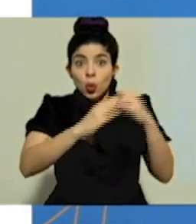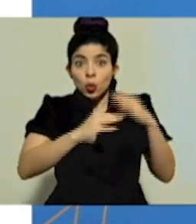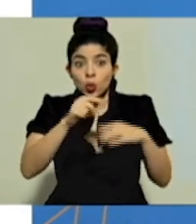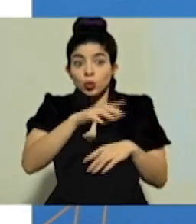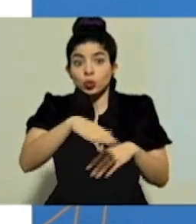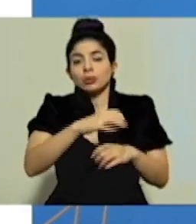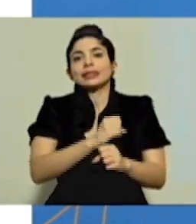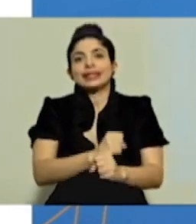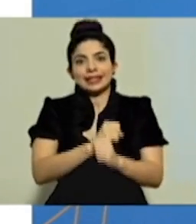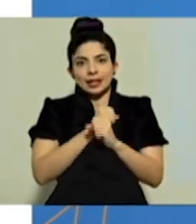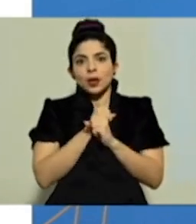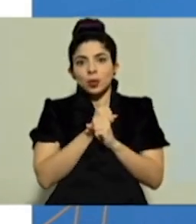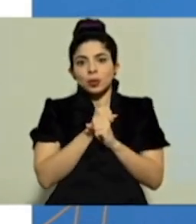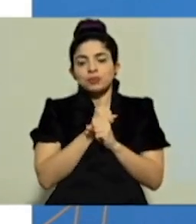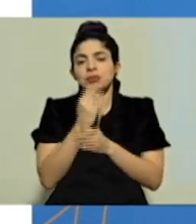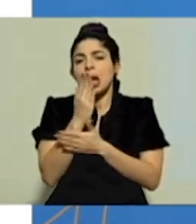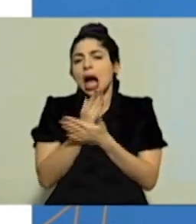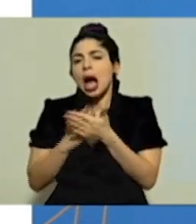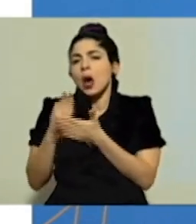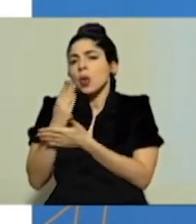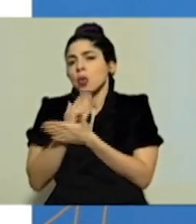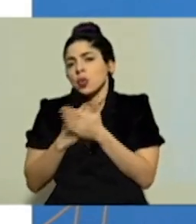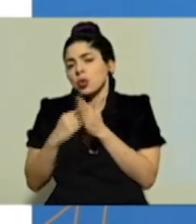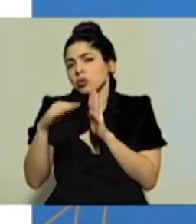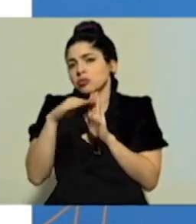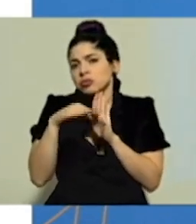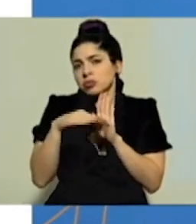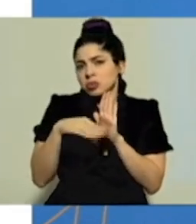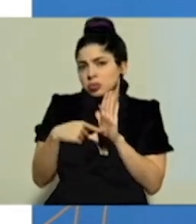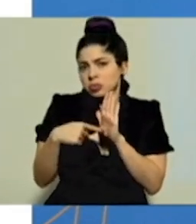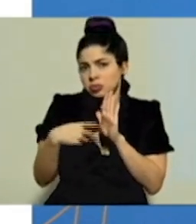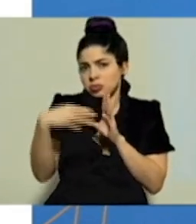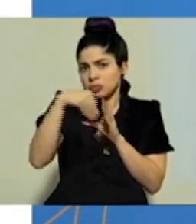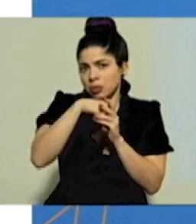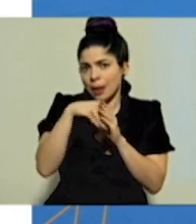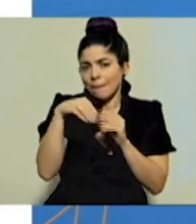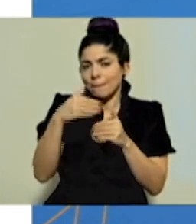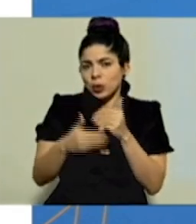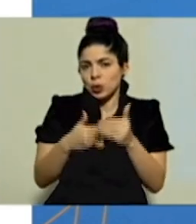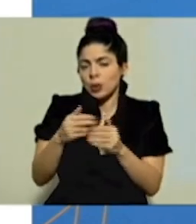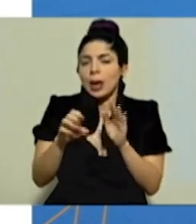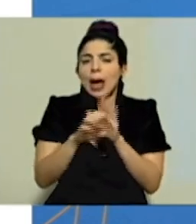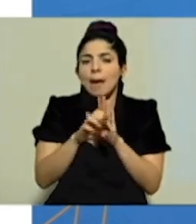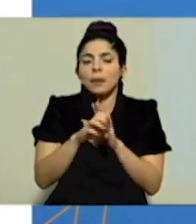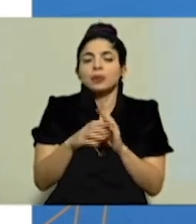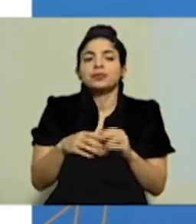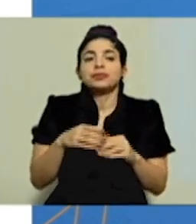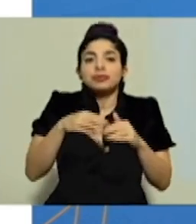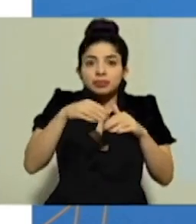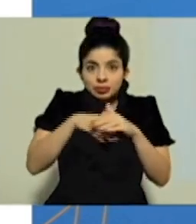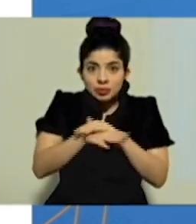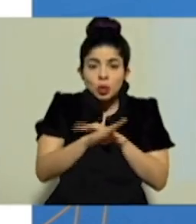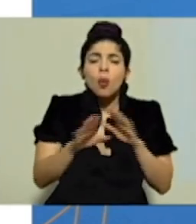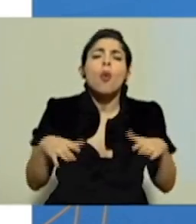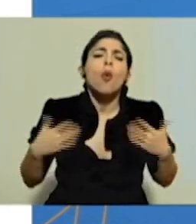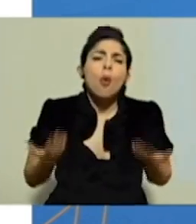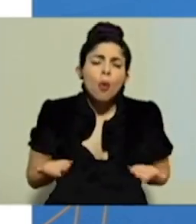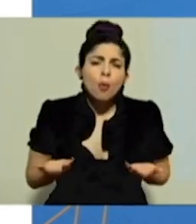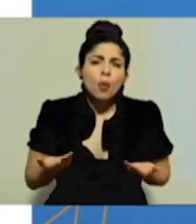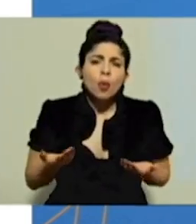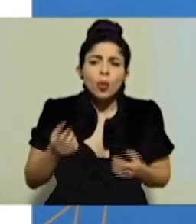sea un lugar seguro. Dentro de algunos de los elementos que están involucrados en este protocolo está, por ejemplo, el acceso, cómo llegan